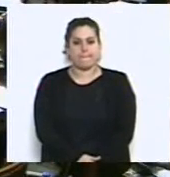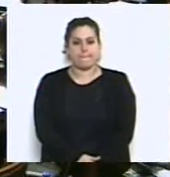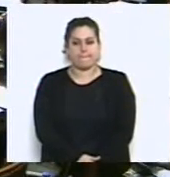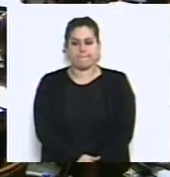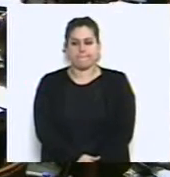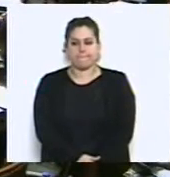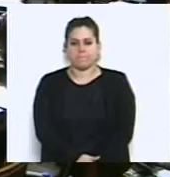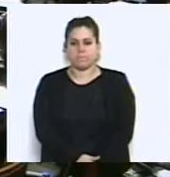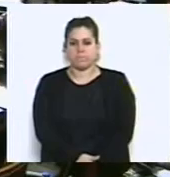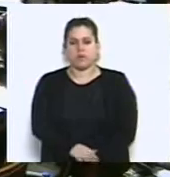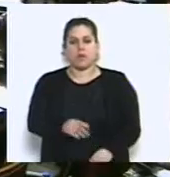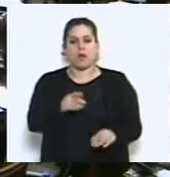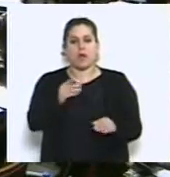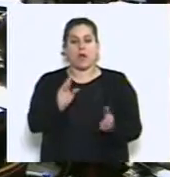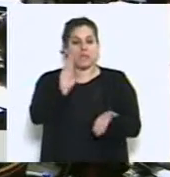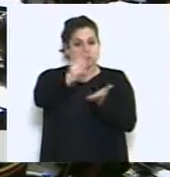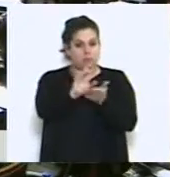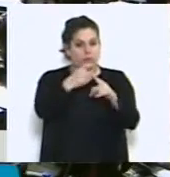¿Qué asignación por hijo?